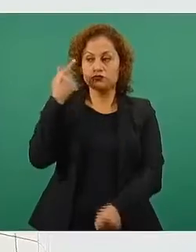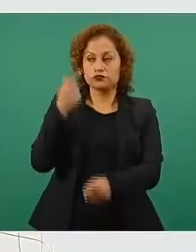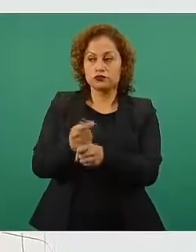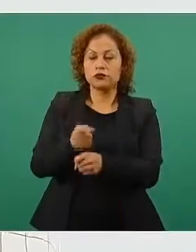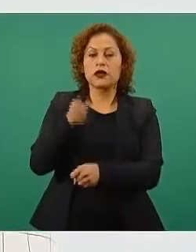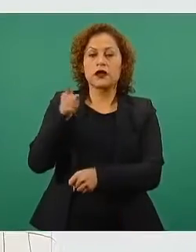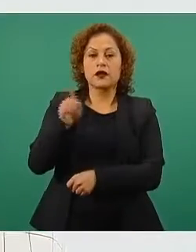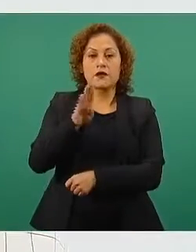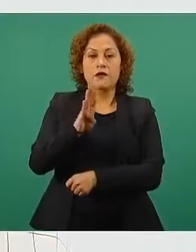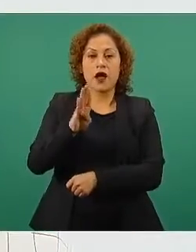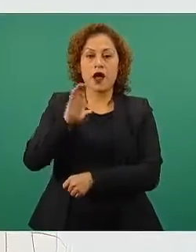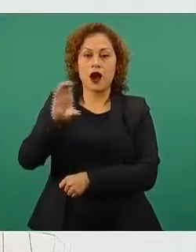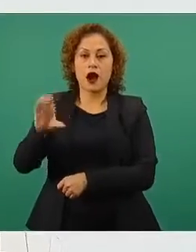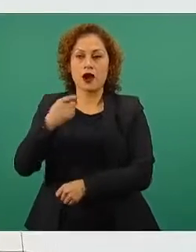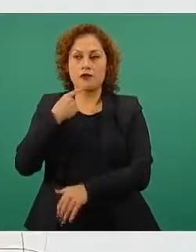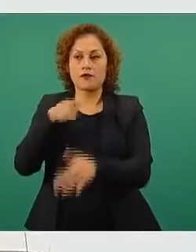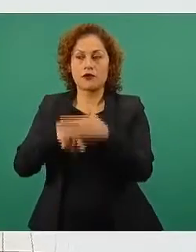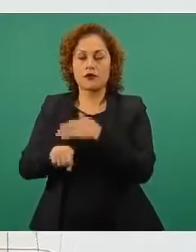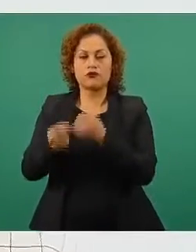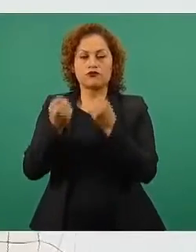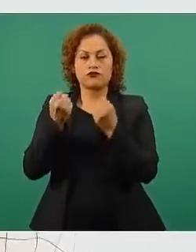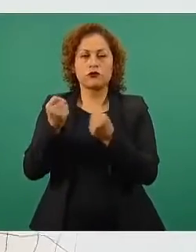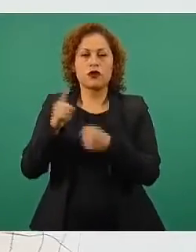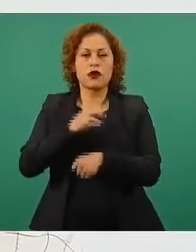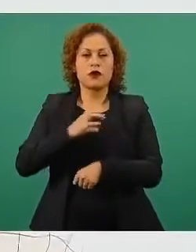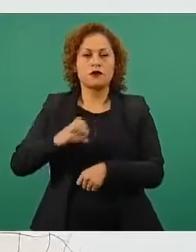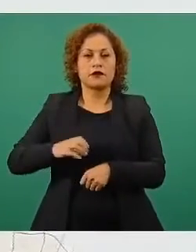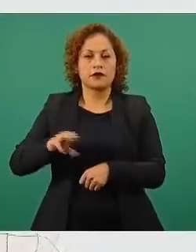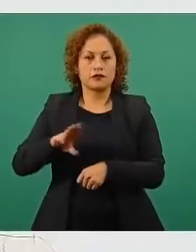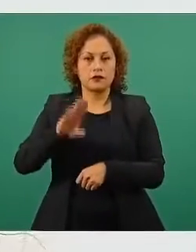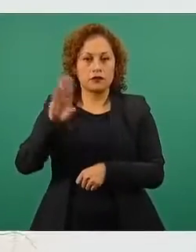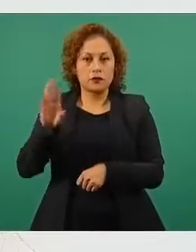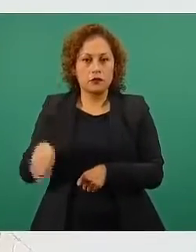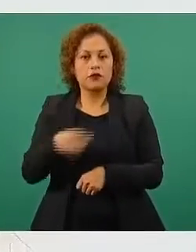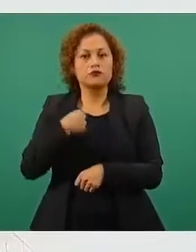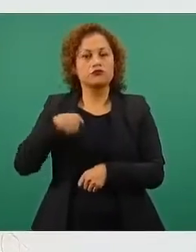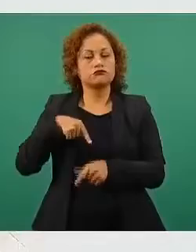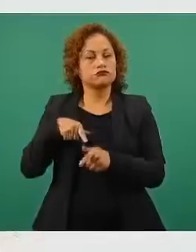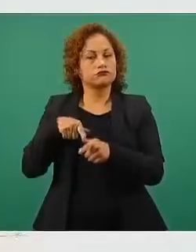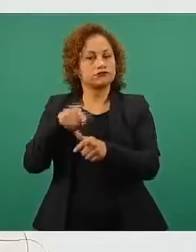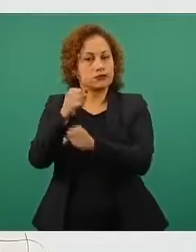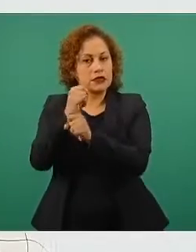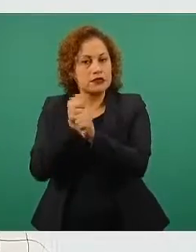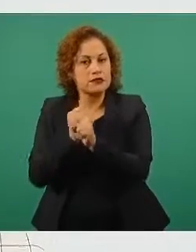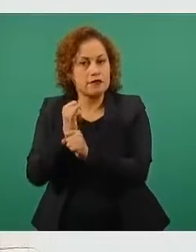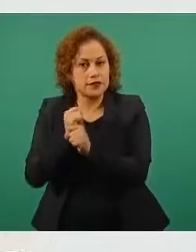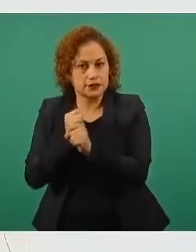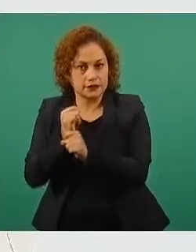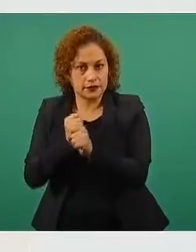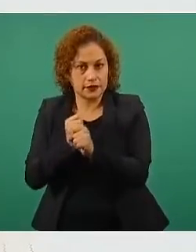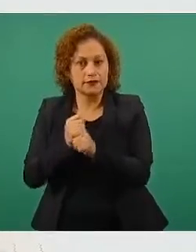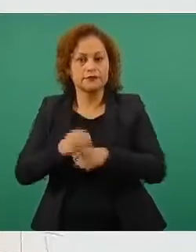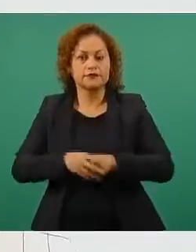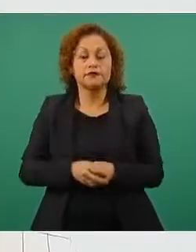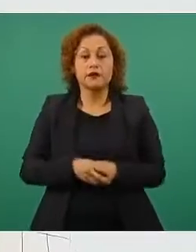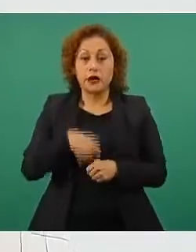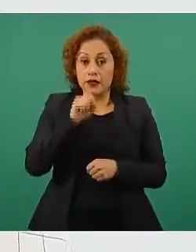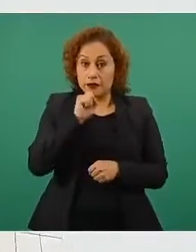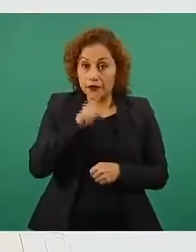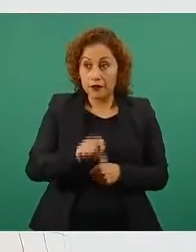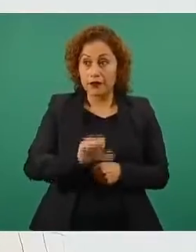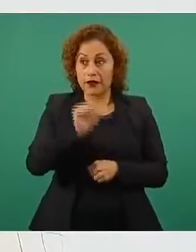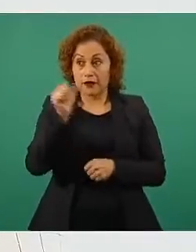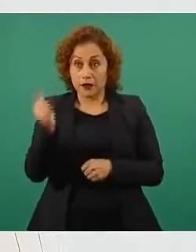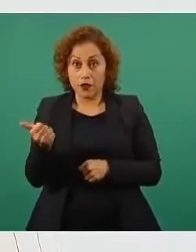Baja California y no ha descartado ninguna línea de investigación. También se suscitó el